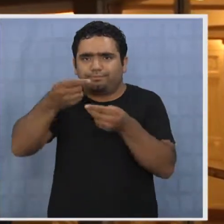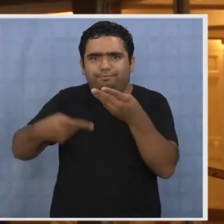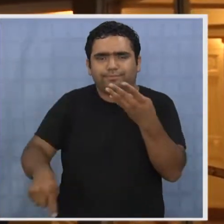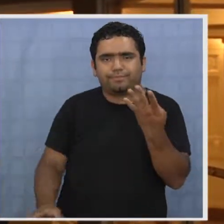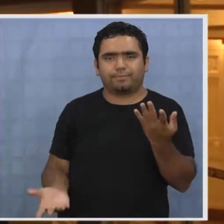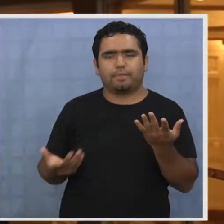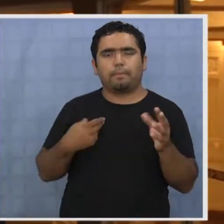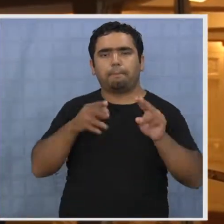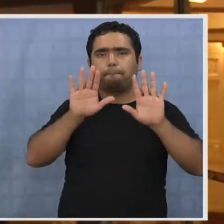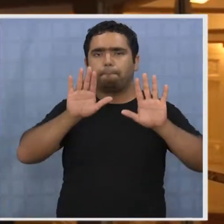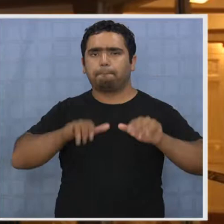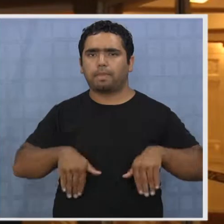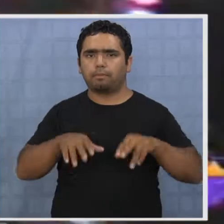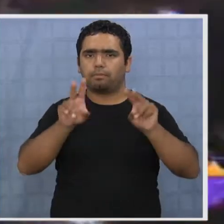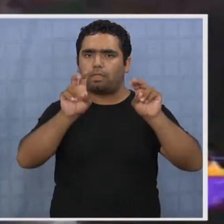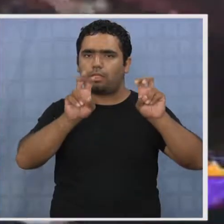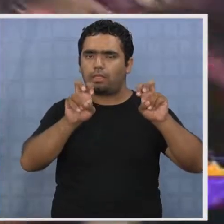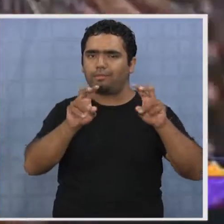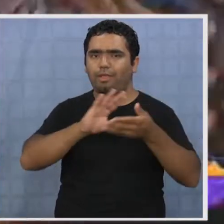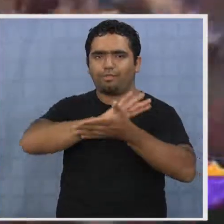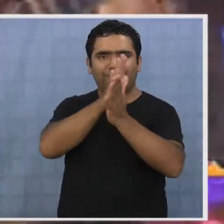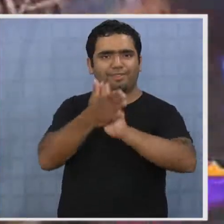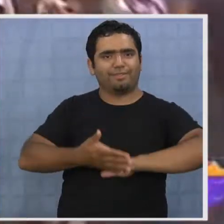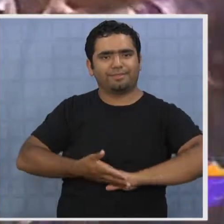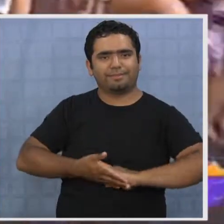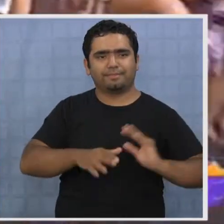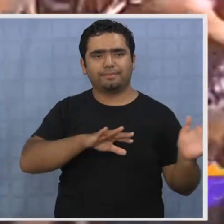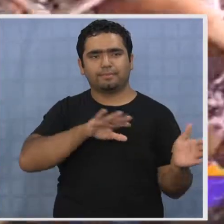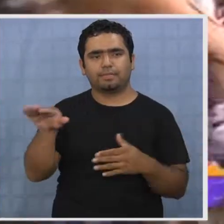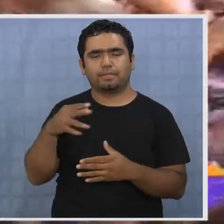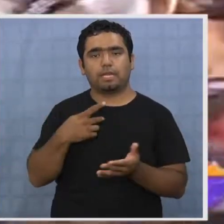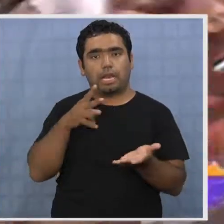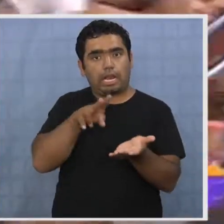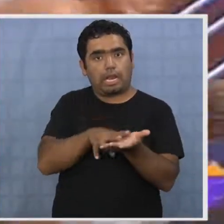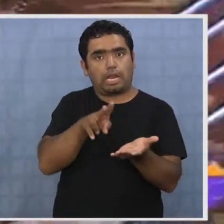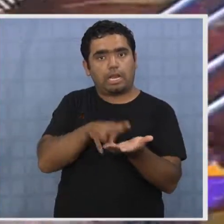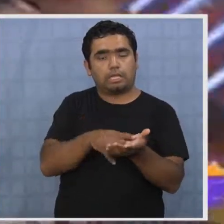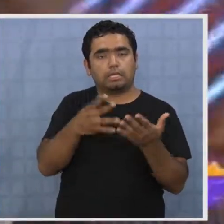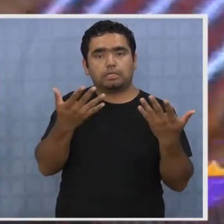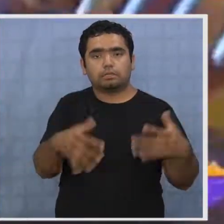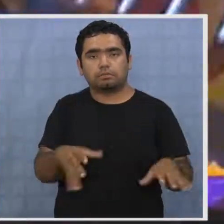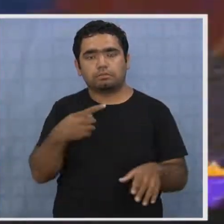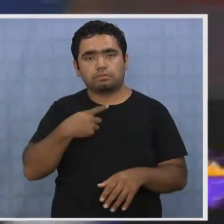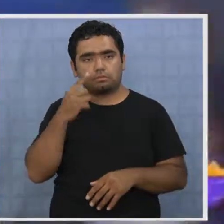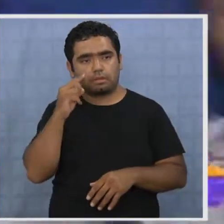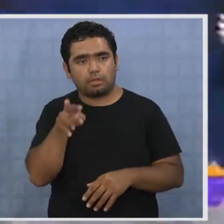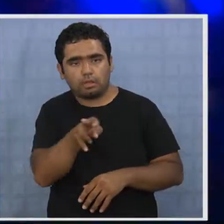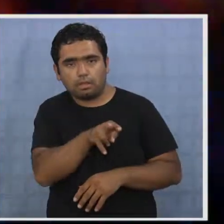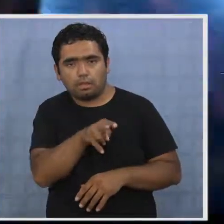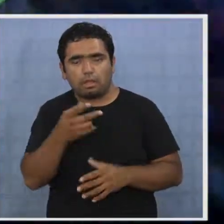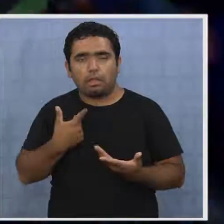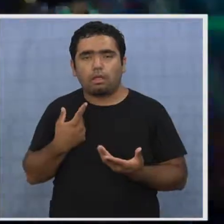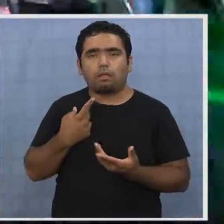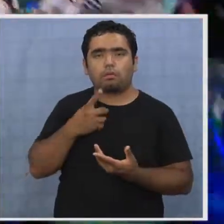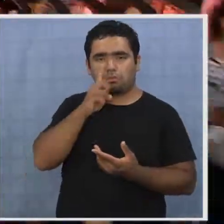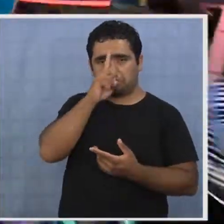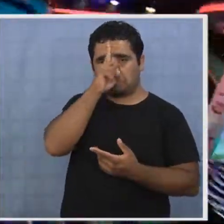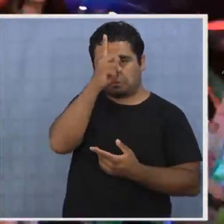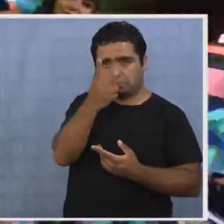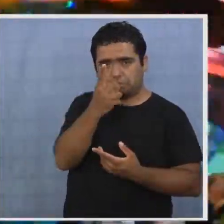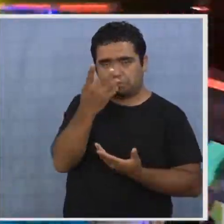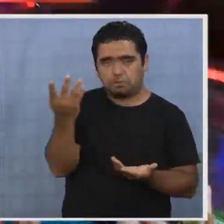Creo que el mismo tema cruza todo. Realidad que una vez instalada comienza a generar tendencias al interior de la